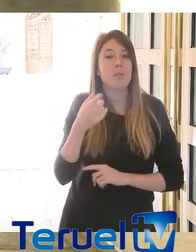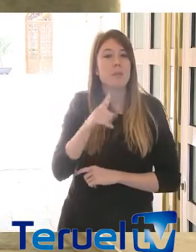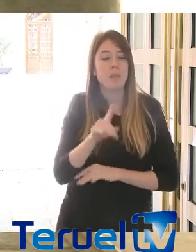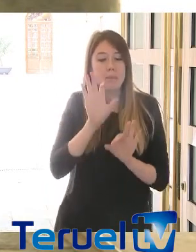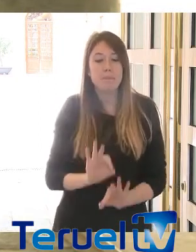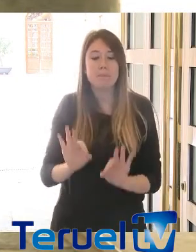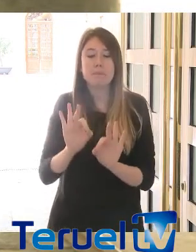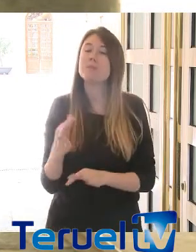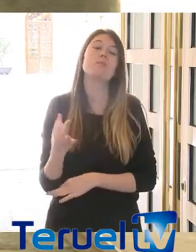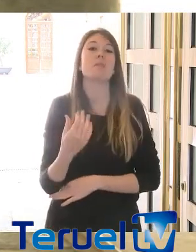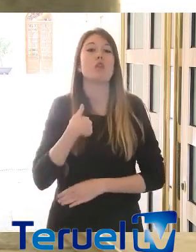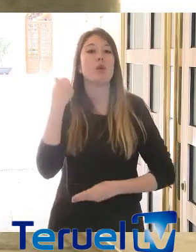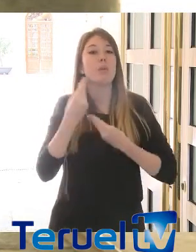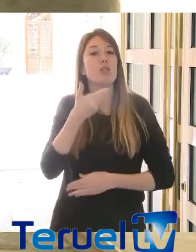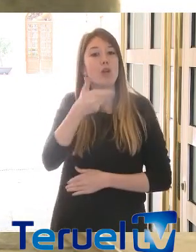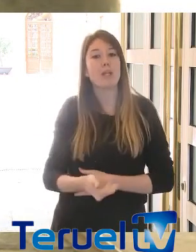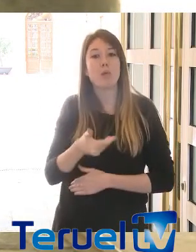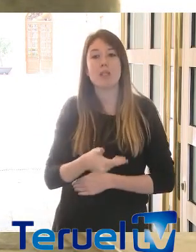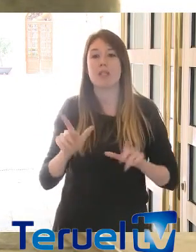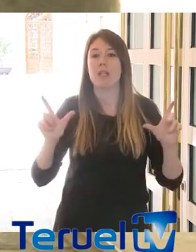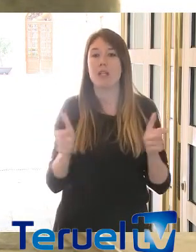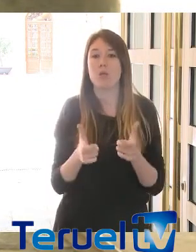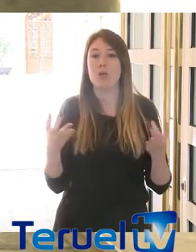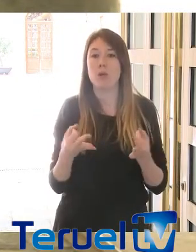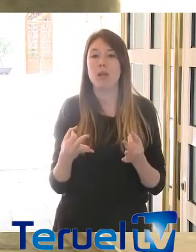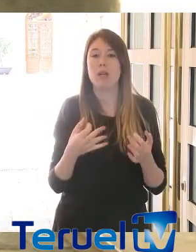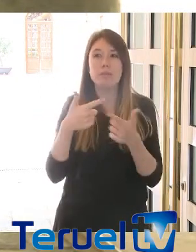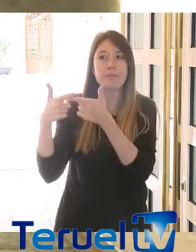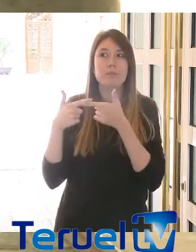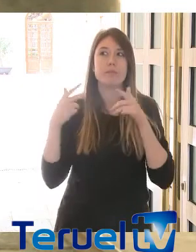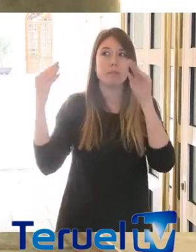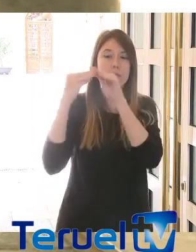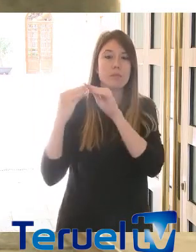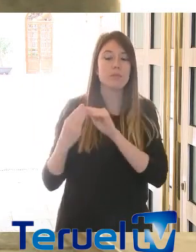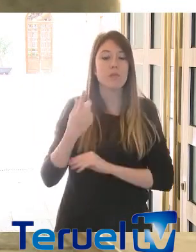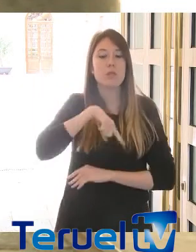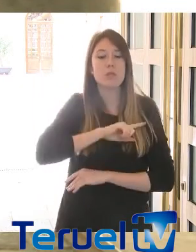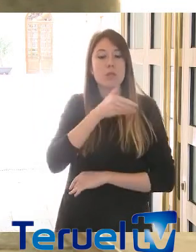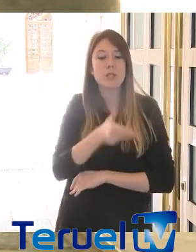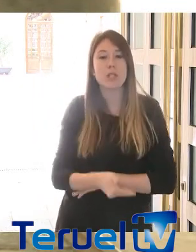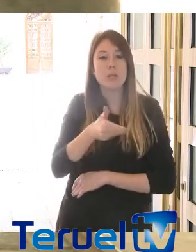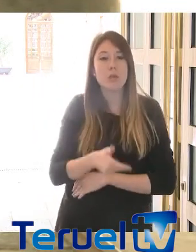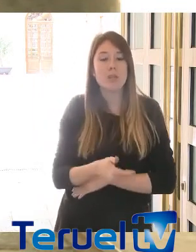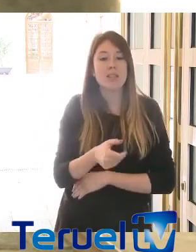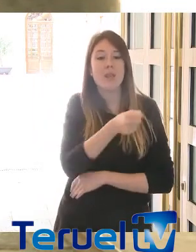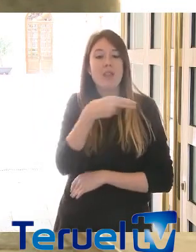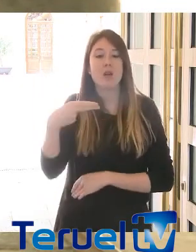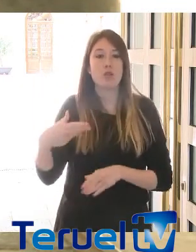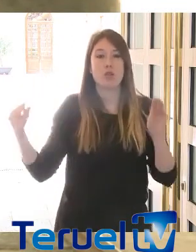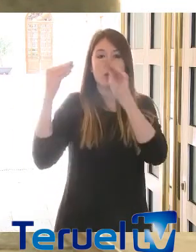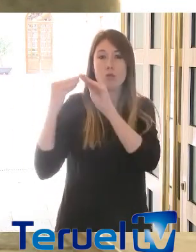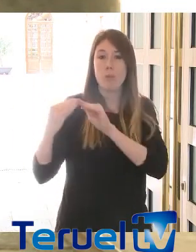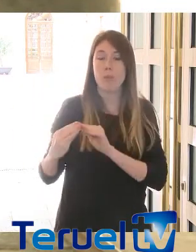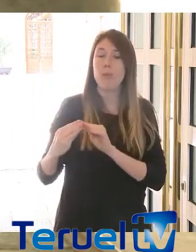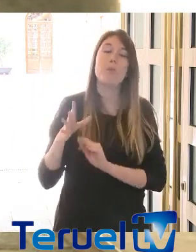yo creo que lo importante de esta reunión ha sido también porque hemos podido compartir diagnósticos. Para nosotros es fundamental compartir diagnósticos porque si no compartimos